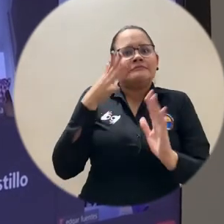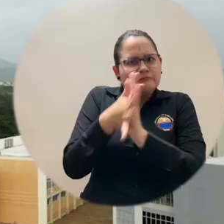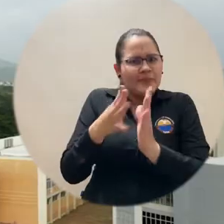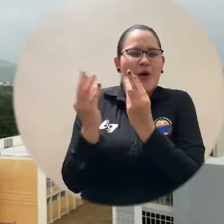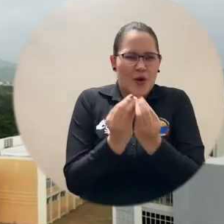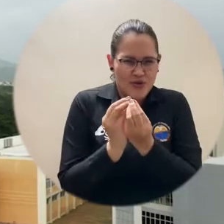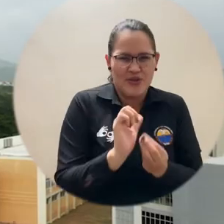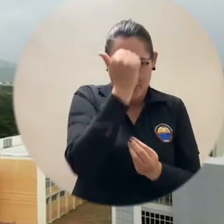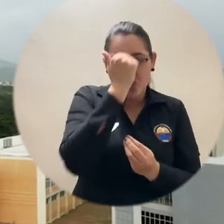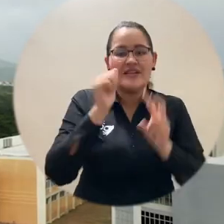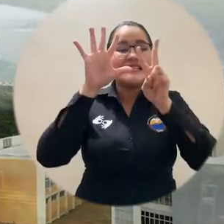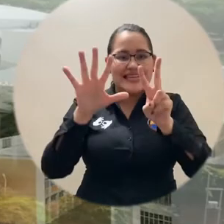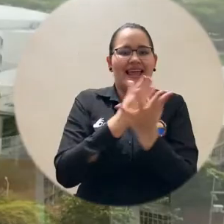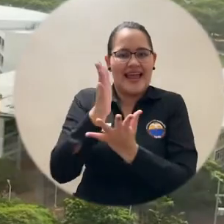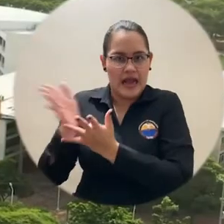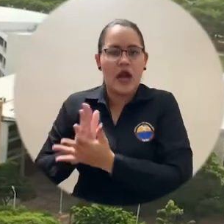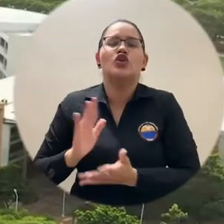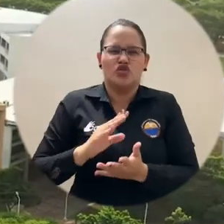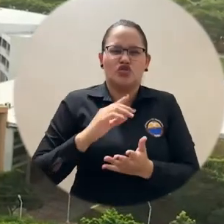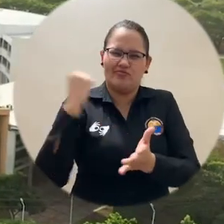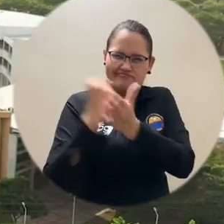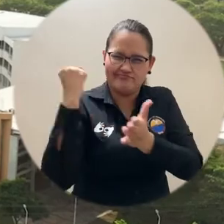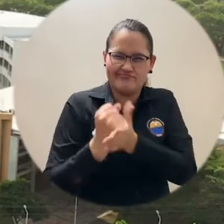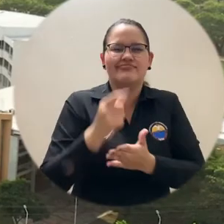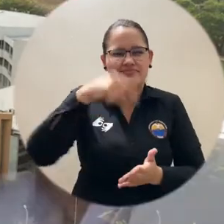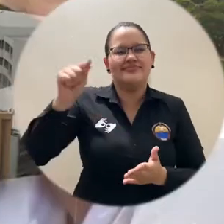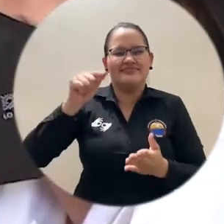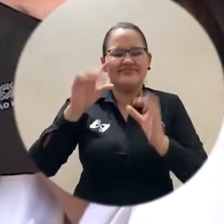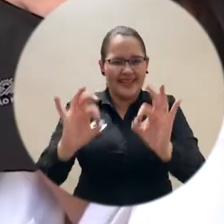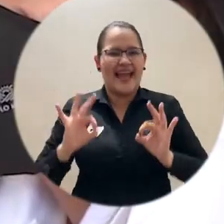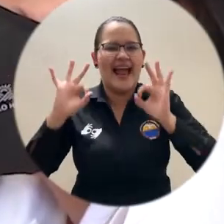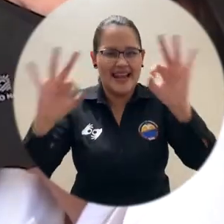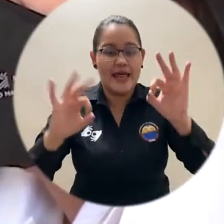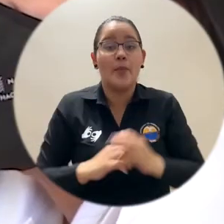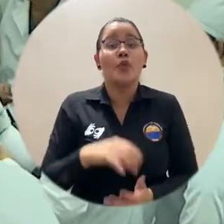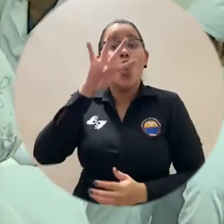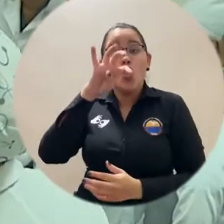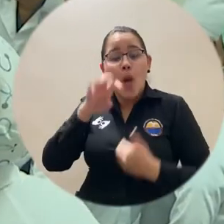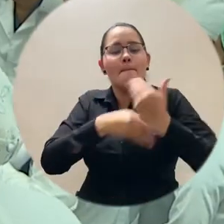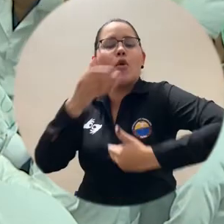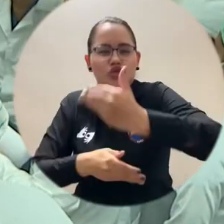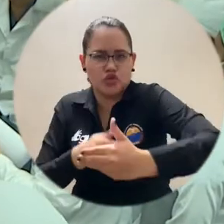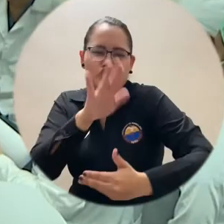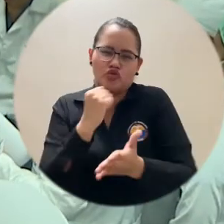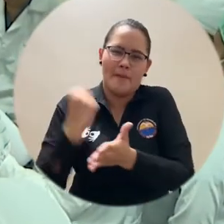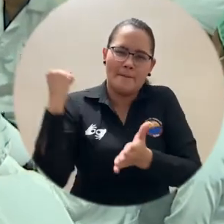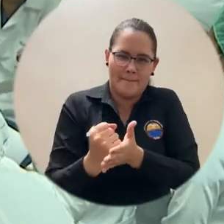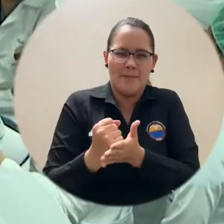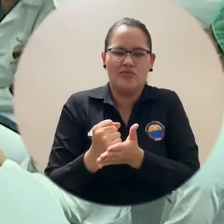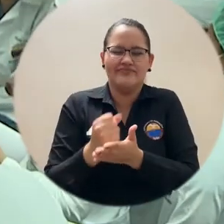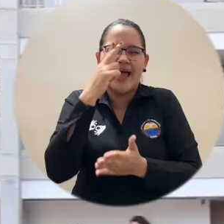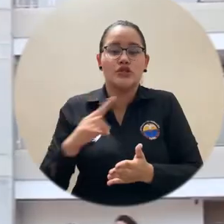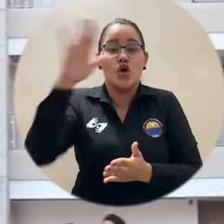se destacaron los siete programas de acreditación nacional de alta calidad, nueve programas en proceso de acreditación nacional, seis programas